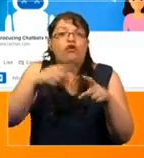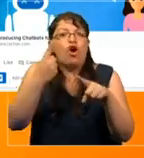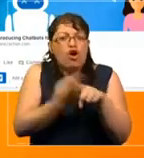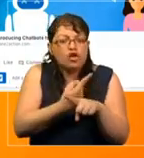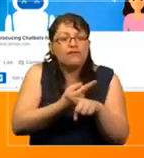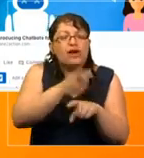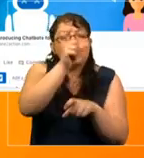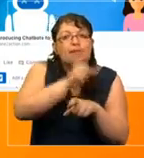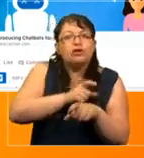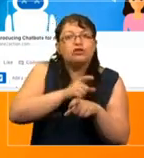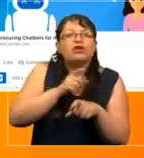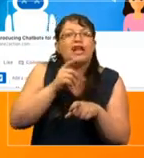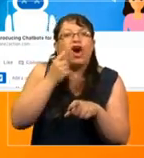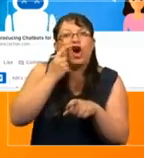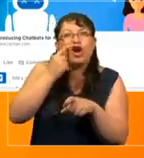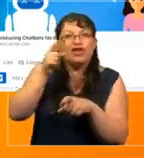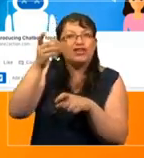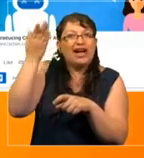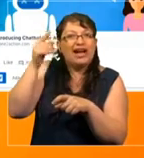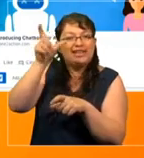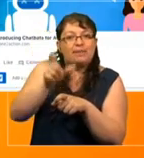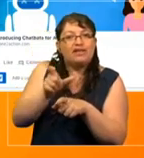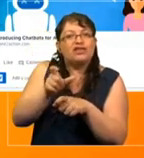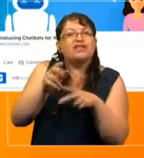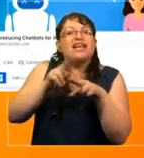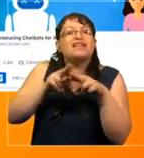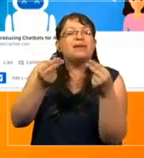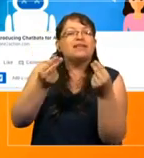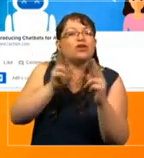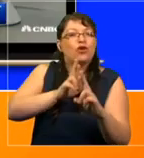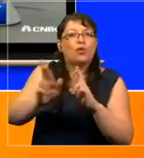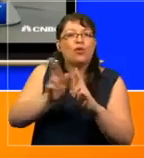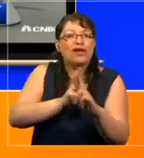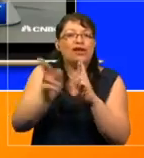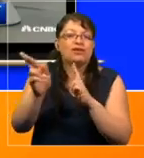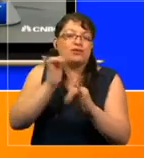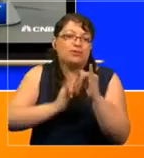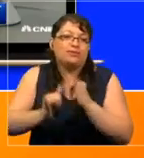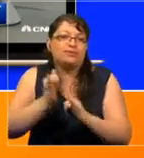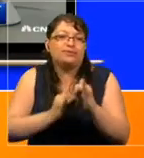reconoce quién es esa persona, entonces se crea una relación virtual.